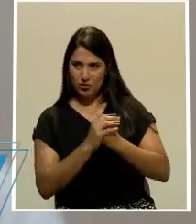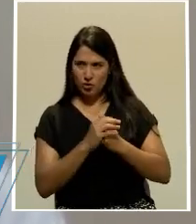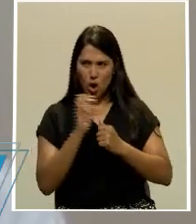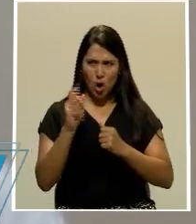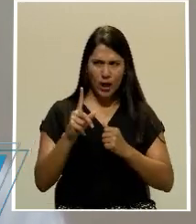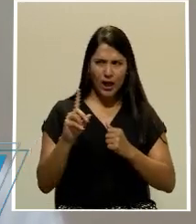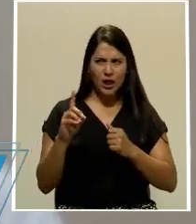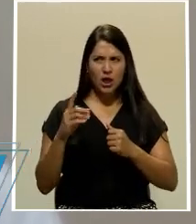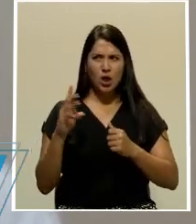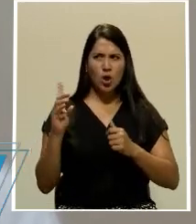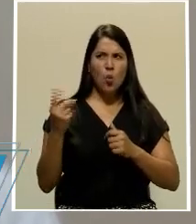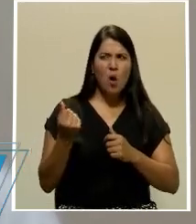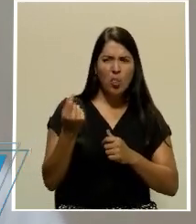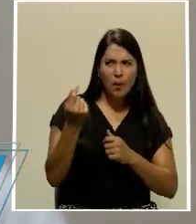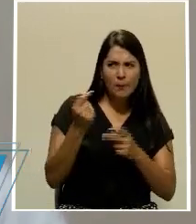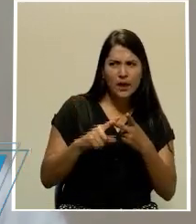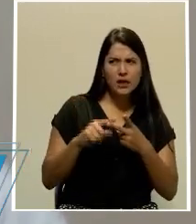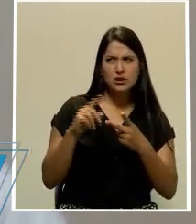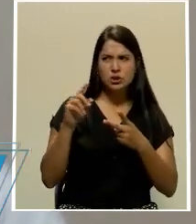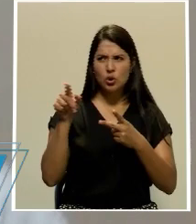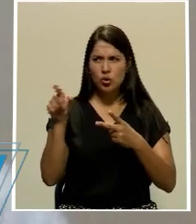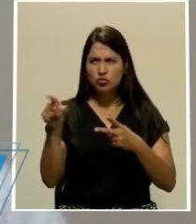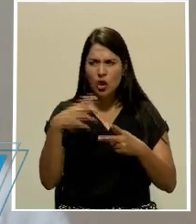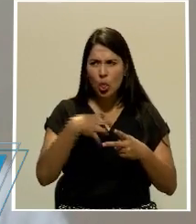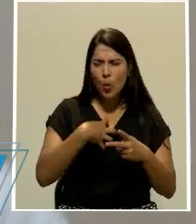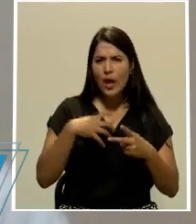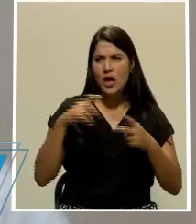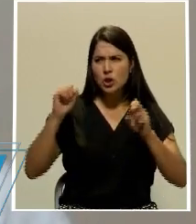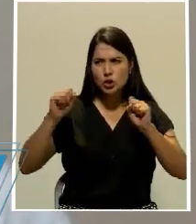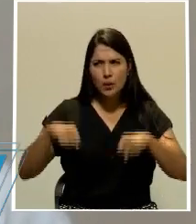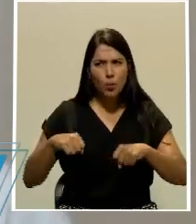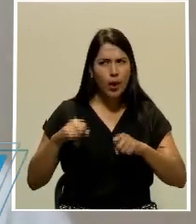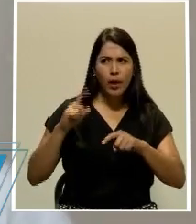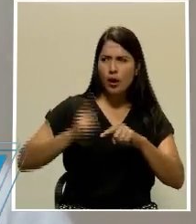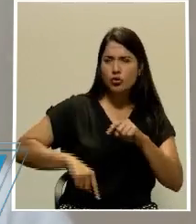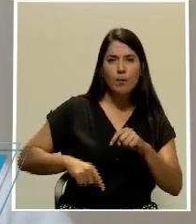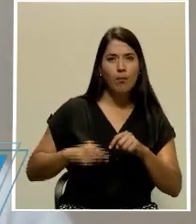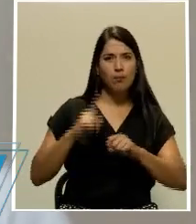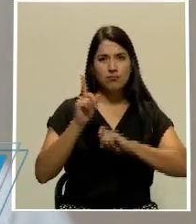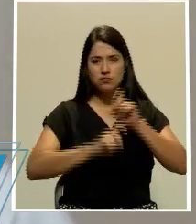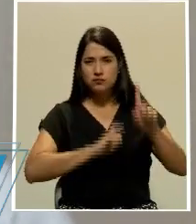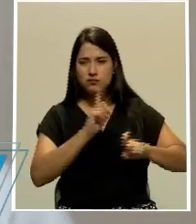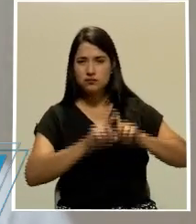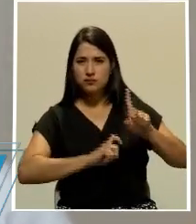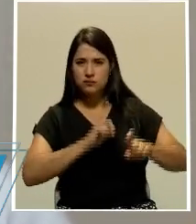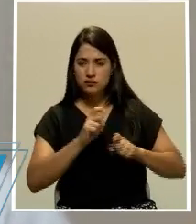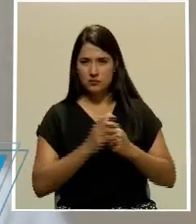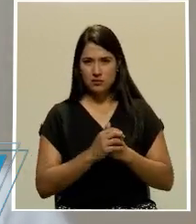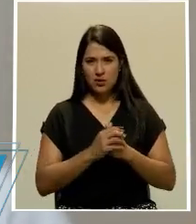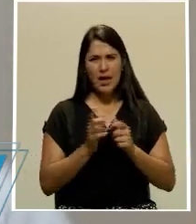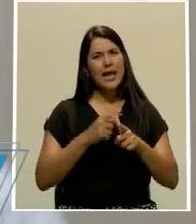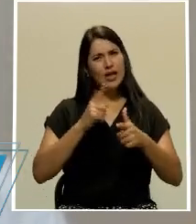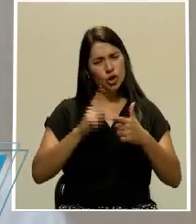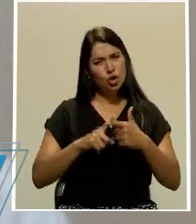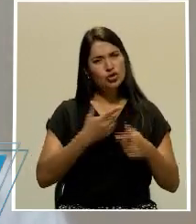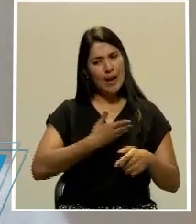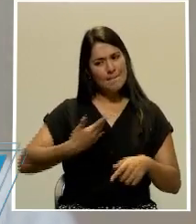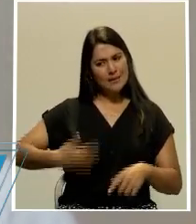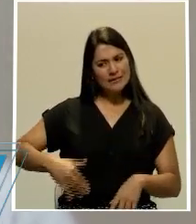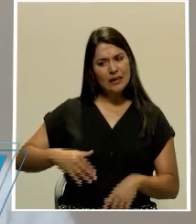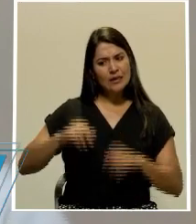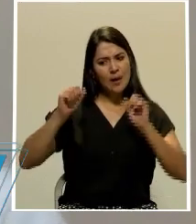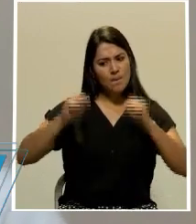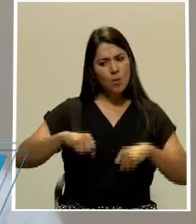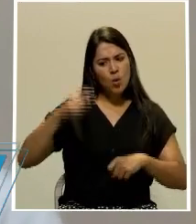estando en medio de una pandemia, uno se hace ciertas preguntas. Se preguntará, bueno, mira, ¿será mal visto más bien que el presidente? O sea, que yo